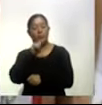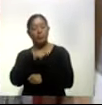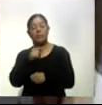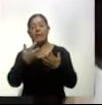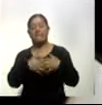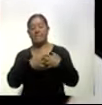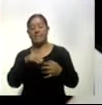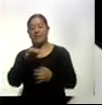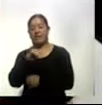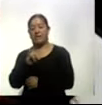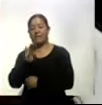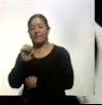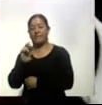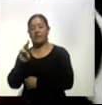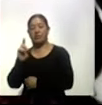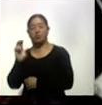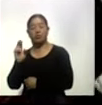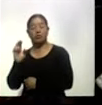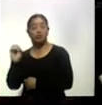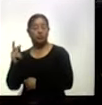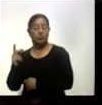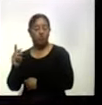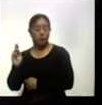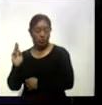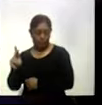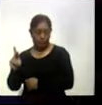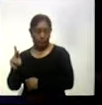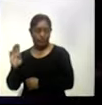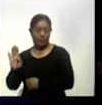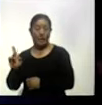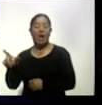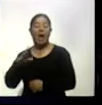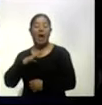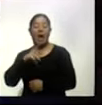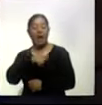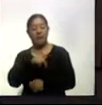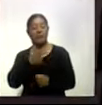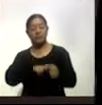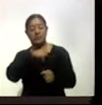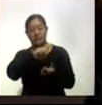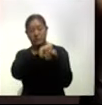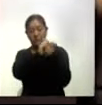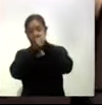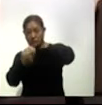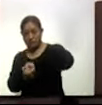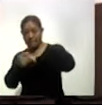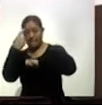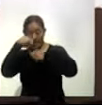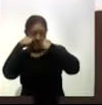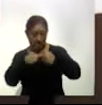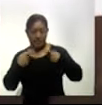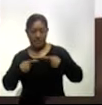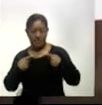México, materiales que se destinaron al personal médico que elabora en los hospitales reconvertidos en el estado para atender personas